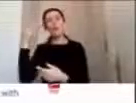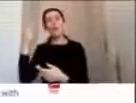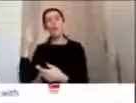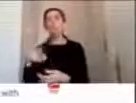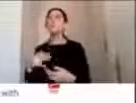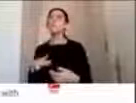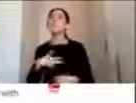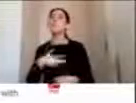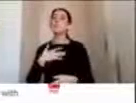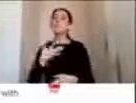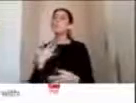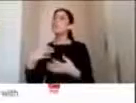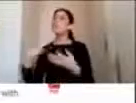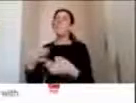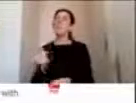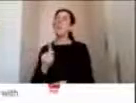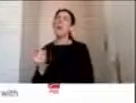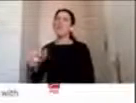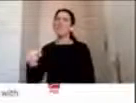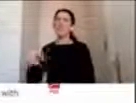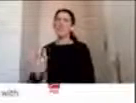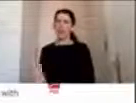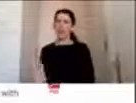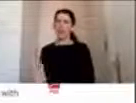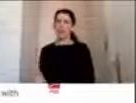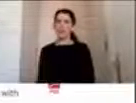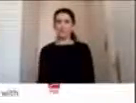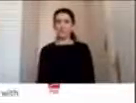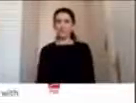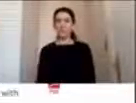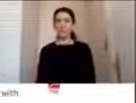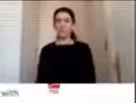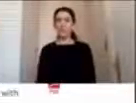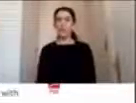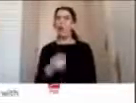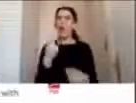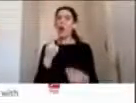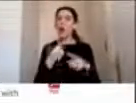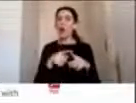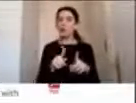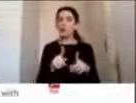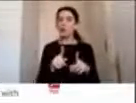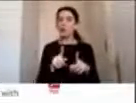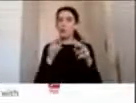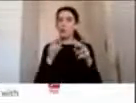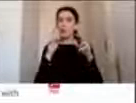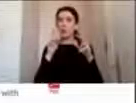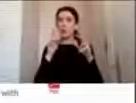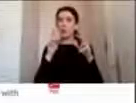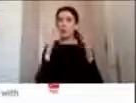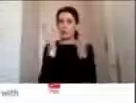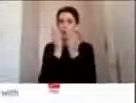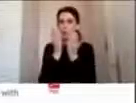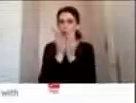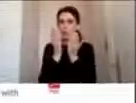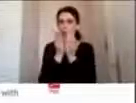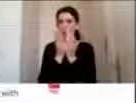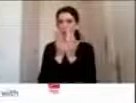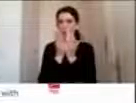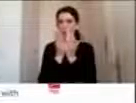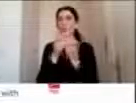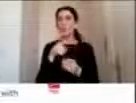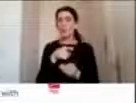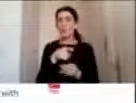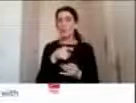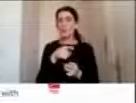estudio de salud pública en Escandinavia, en los países escandinavos, que hablan del predictor de la